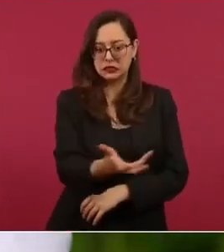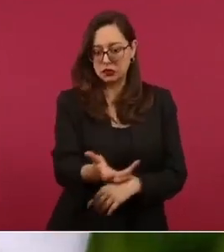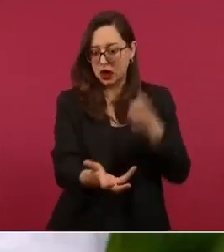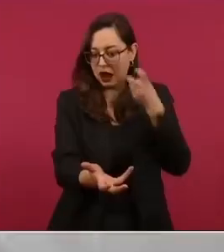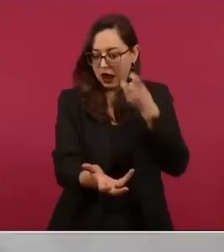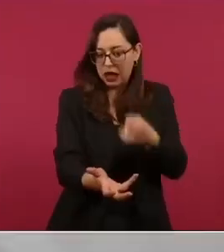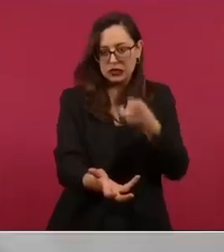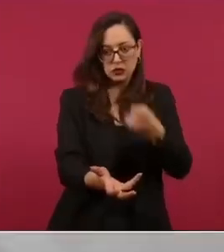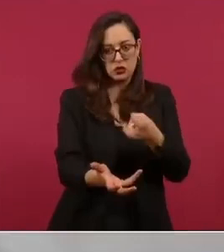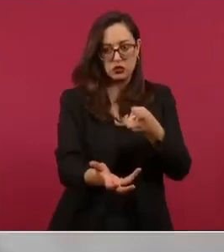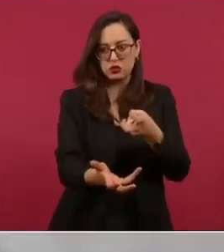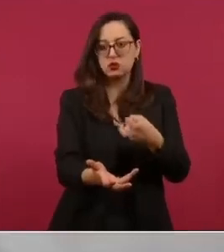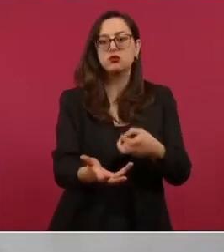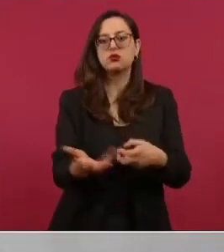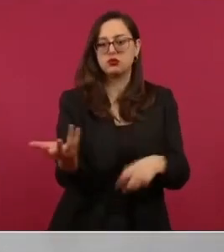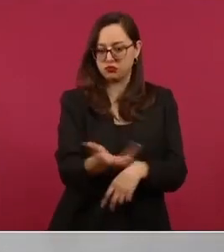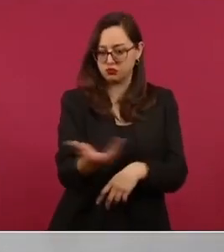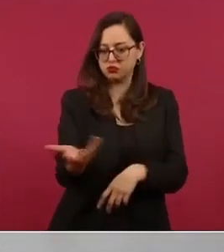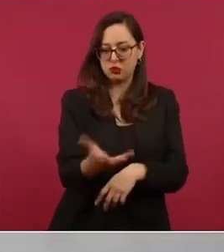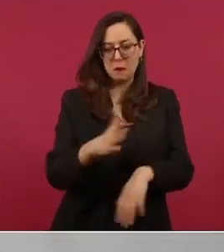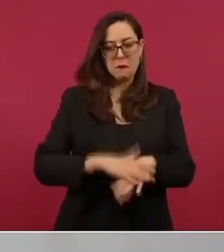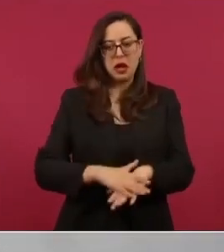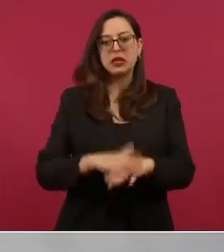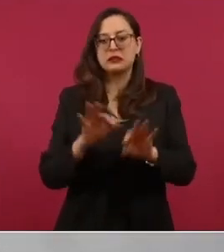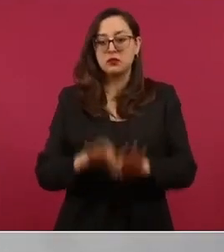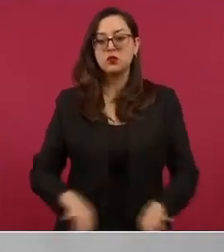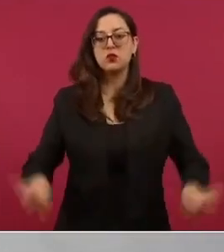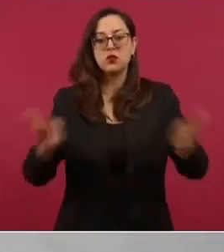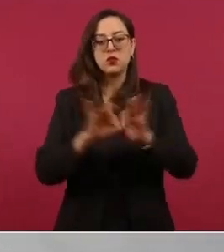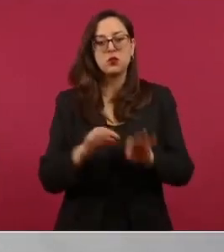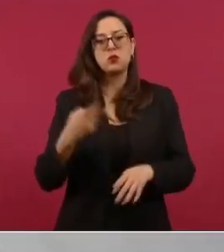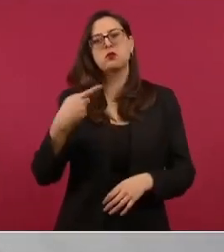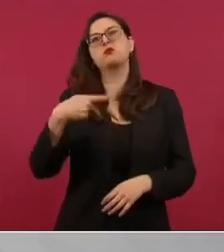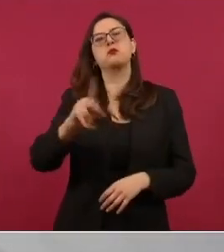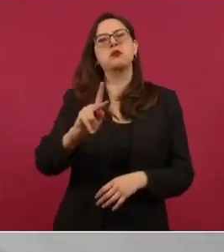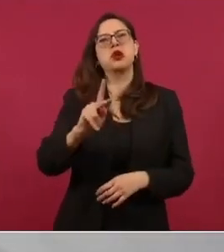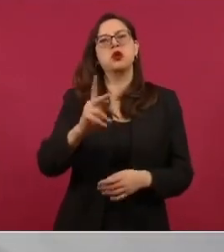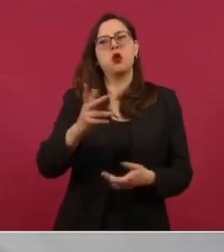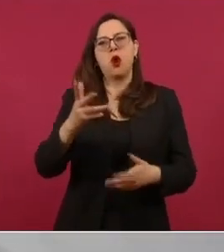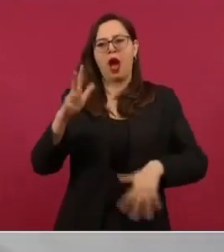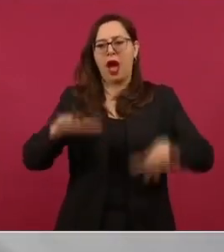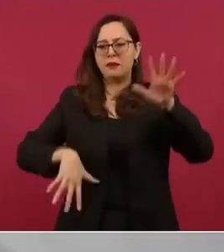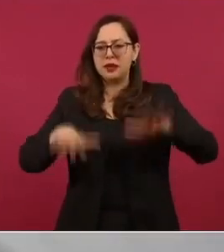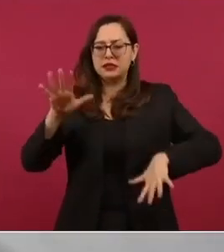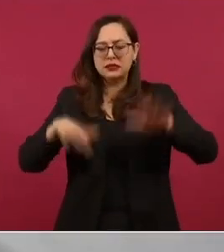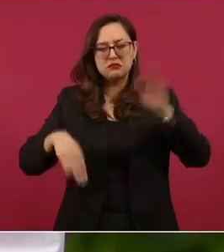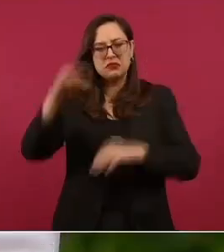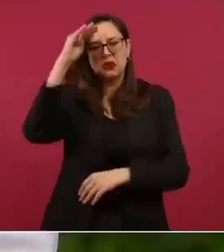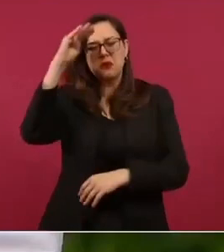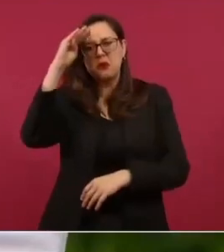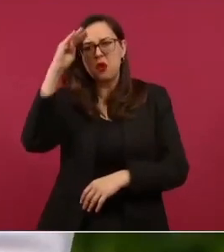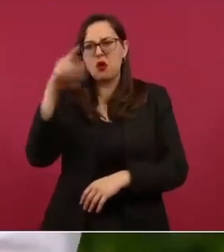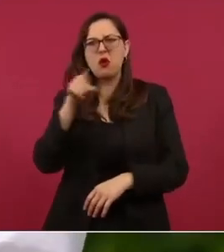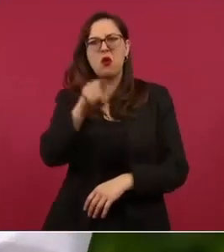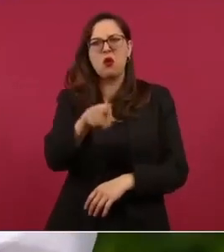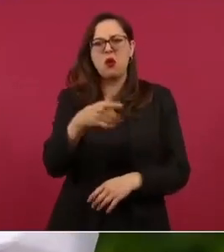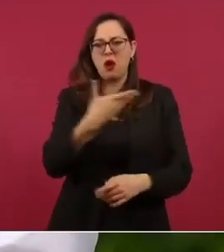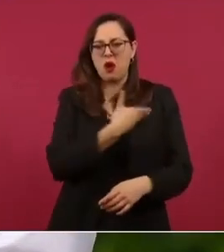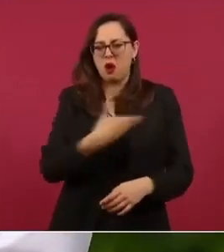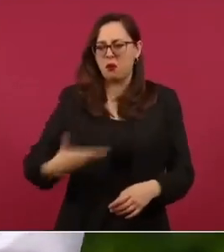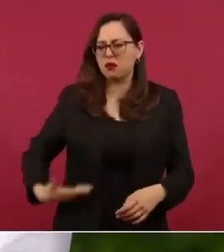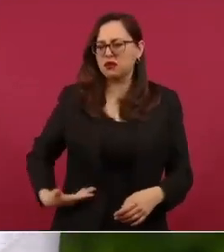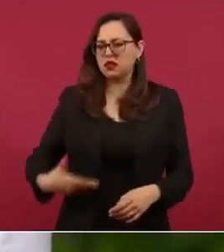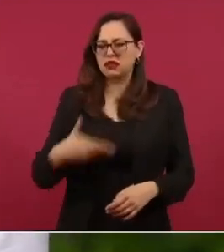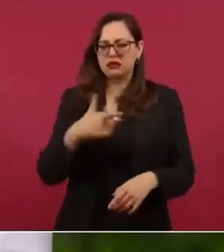importar cómo definir en el terreno teórico el modelo de gobierno